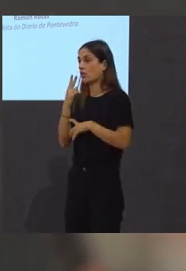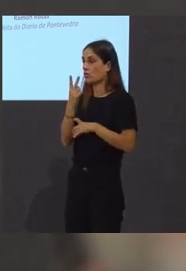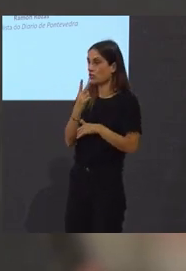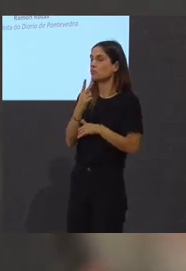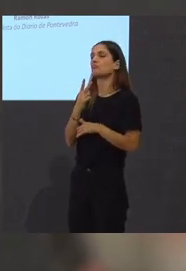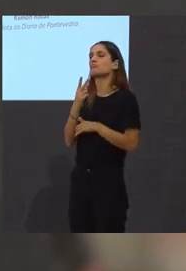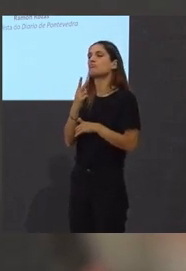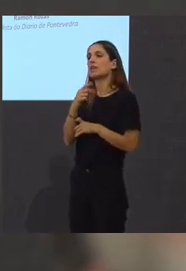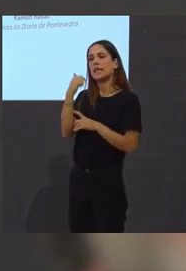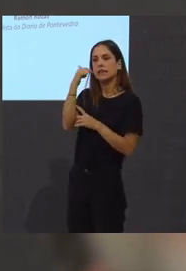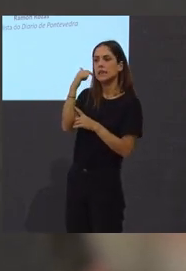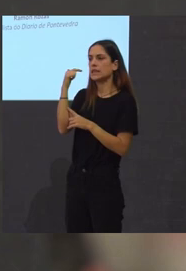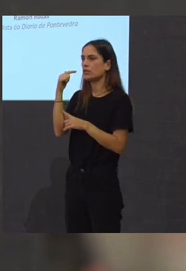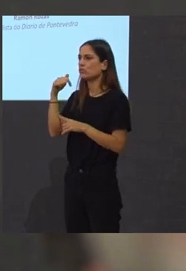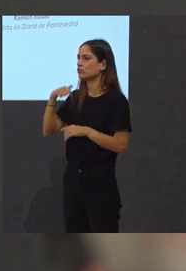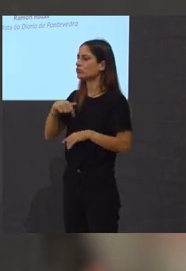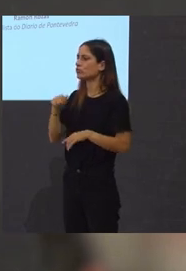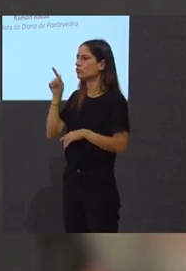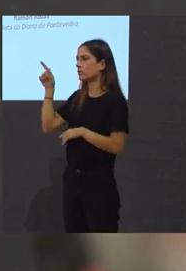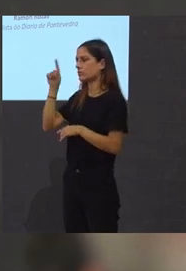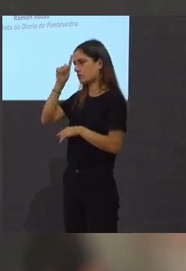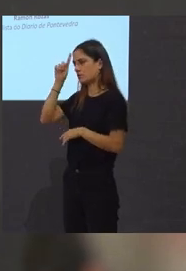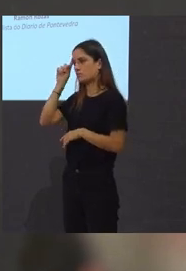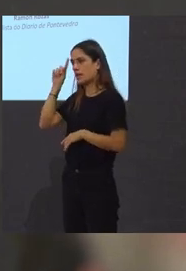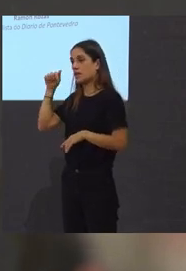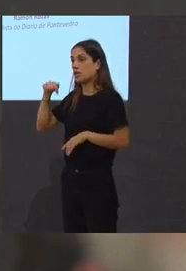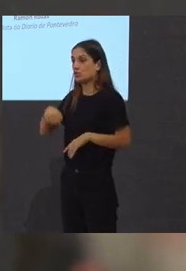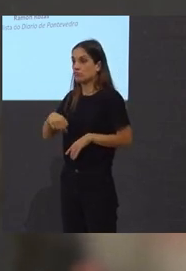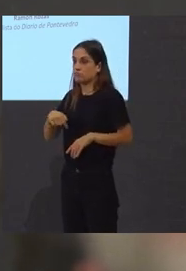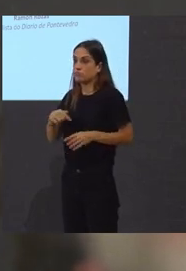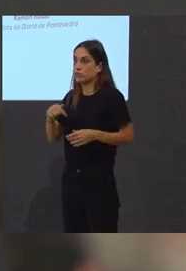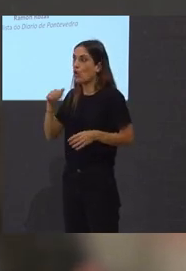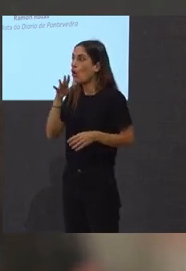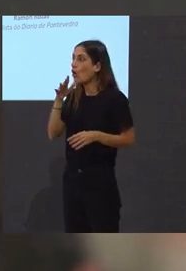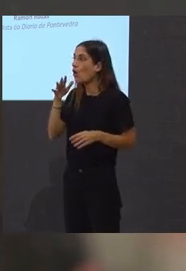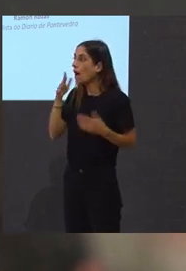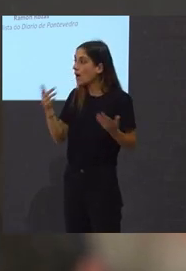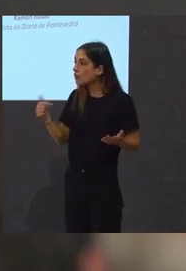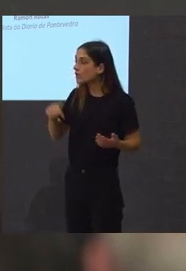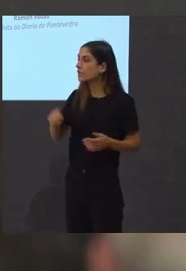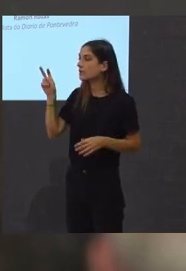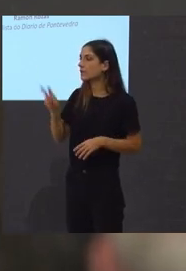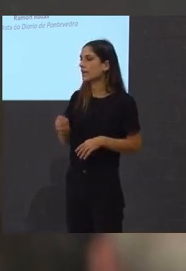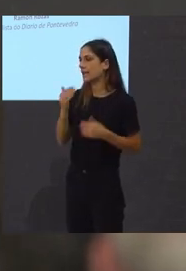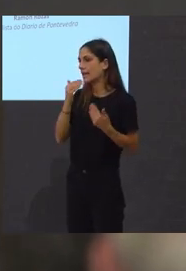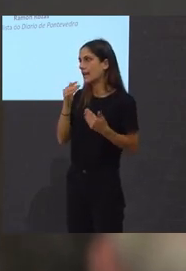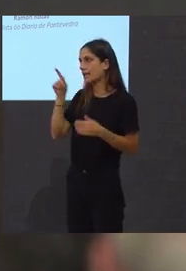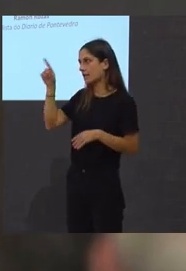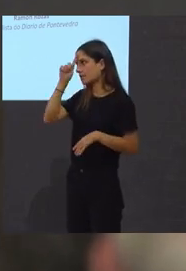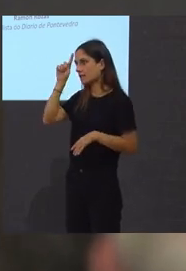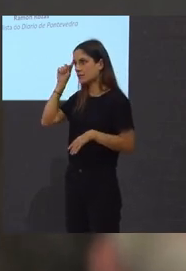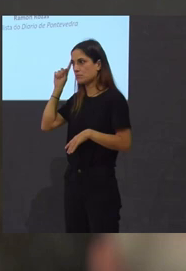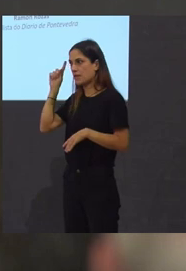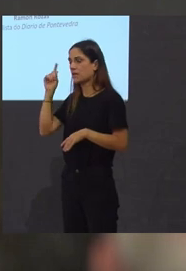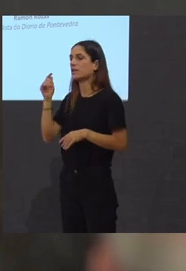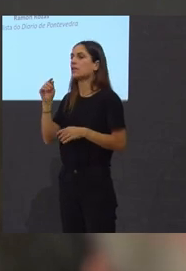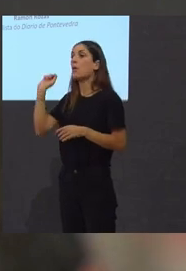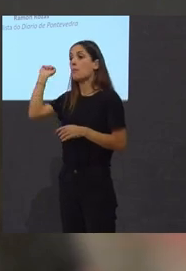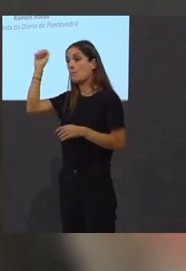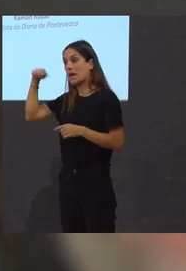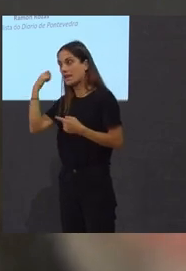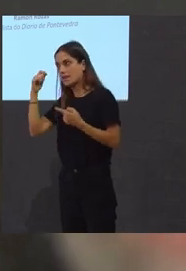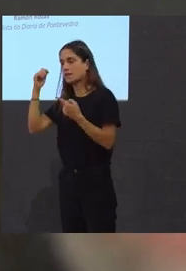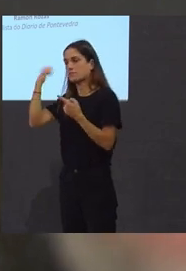Bosco gracias tamén a Madrid así de dramático tamén é todo eu fixeme antropóloga en Madrid fixeme